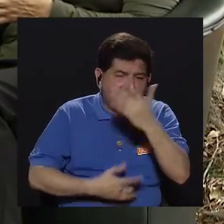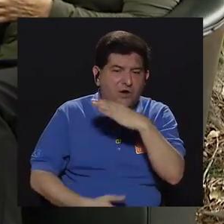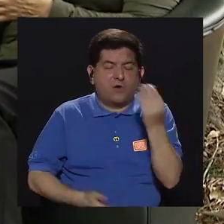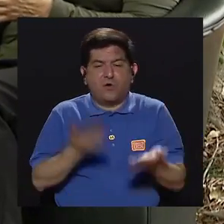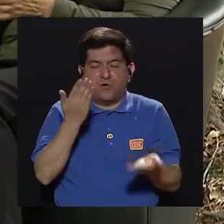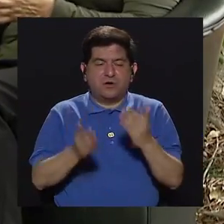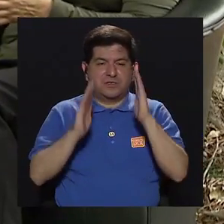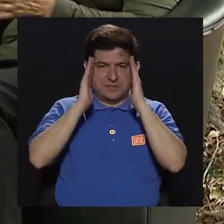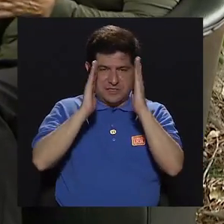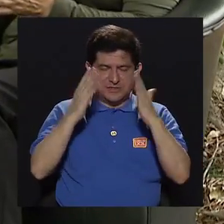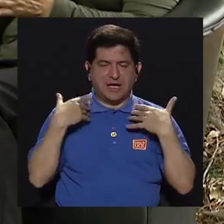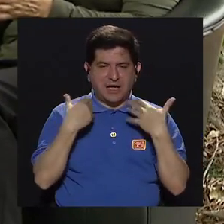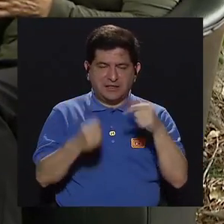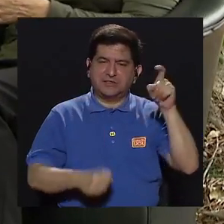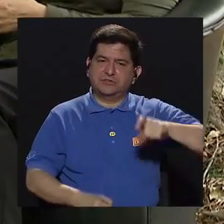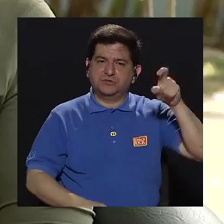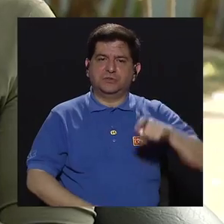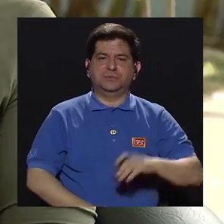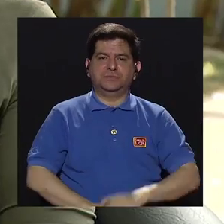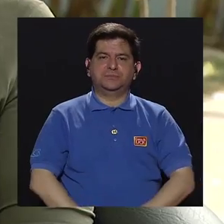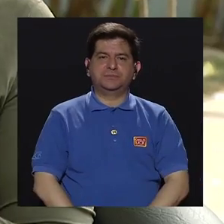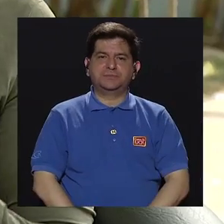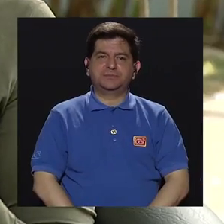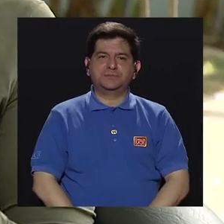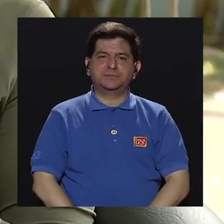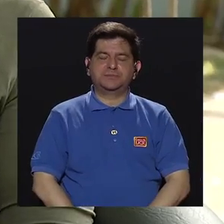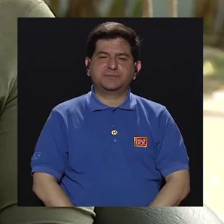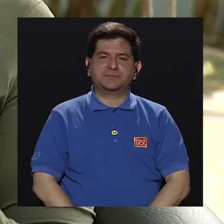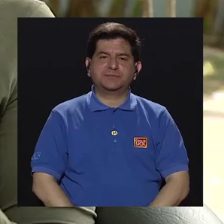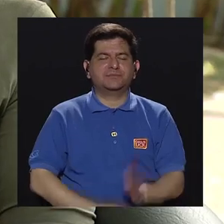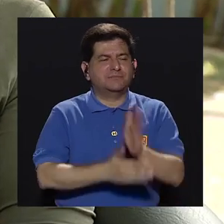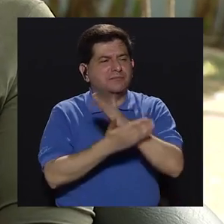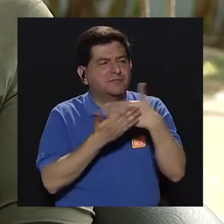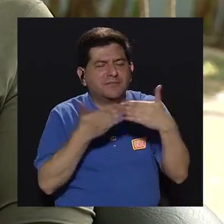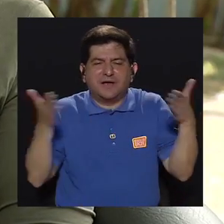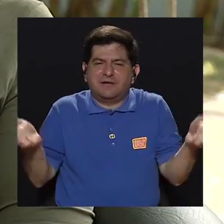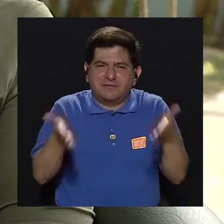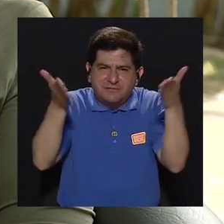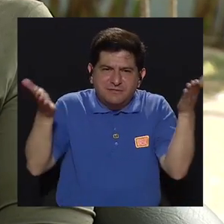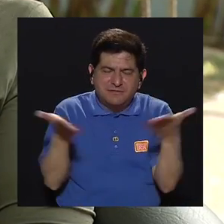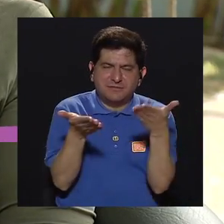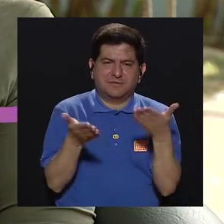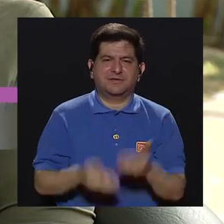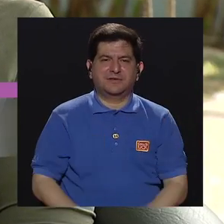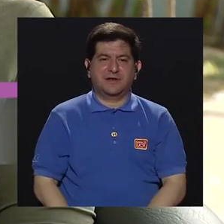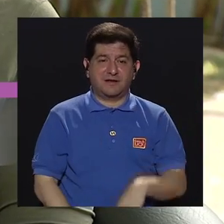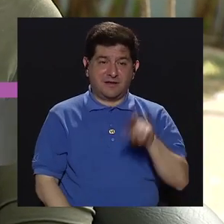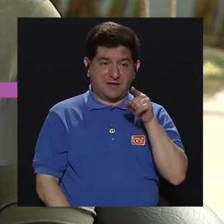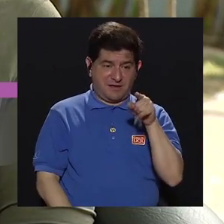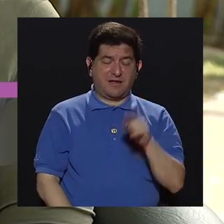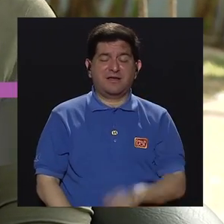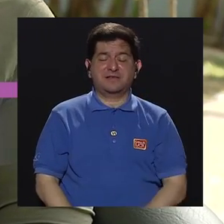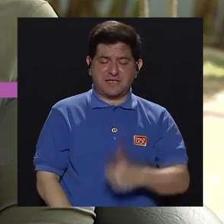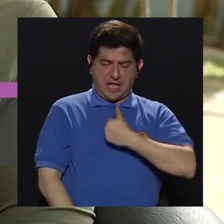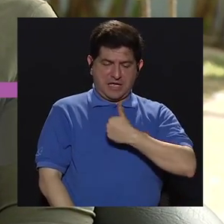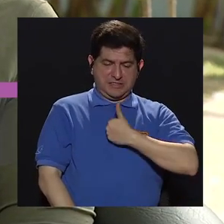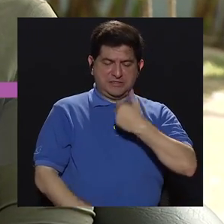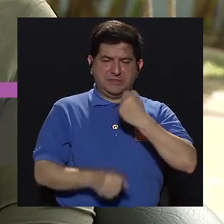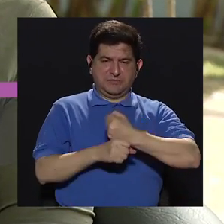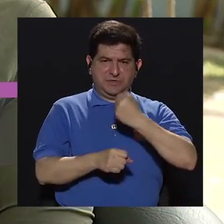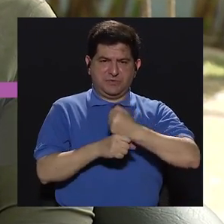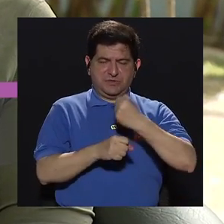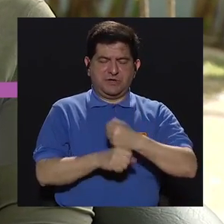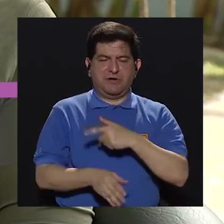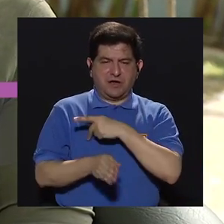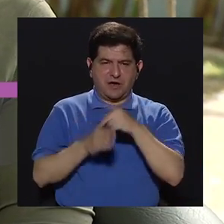un proceso de atención de la salud. Entonces, es parte de la promoción del trabajarse a sí mismo